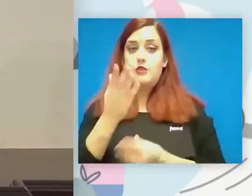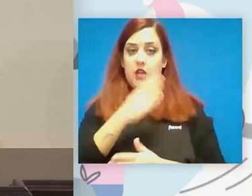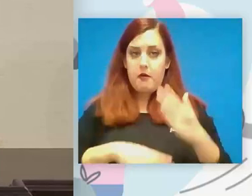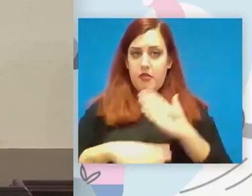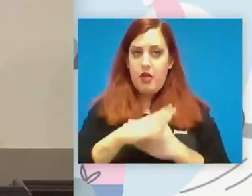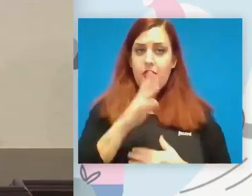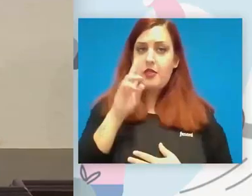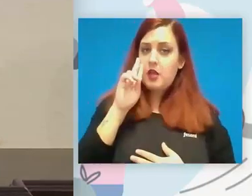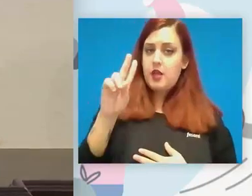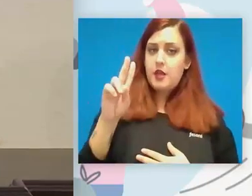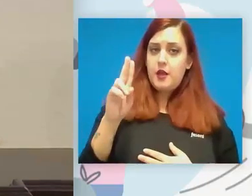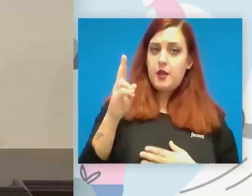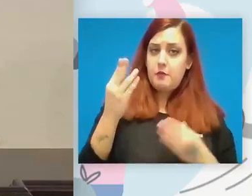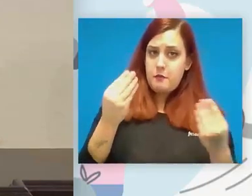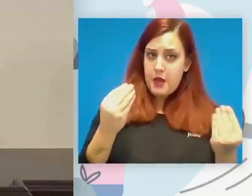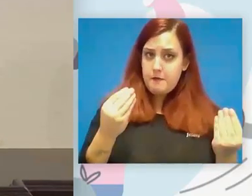tener y puede querer